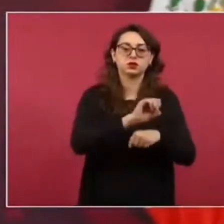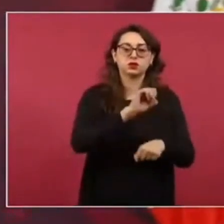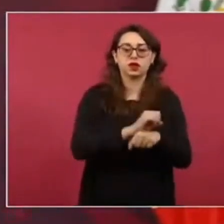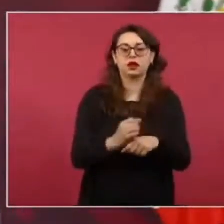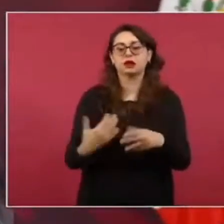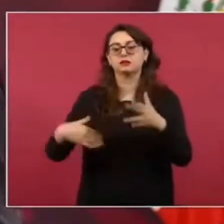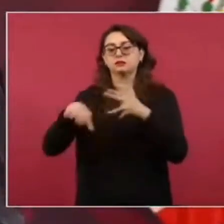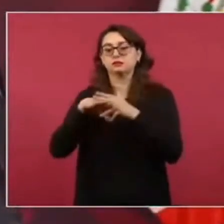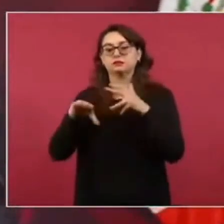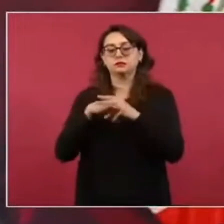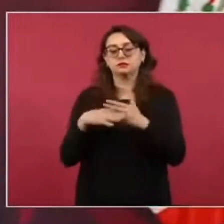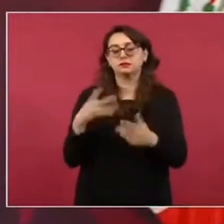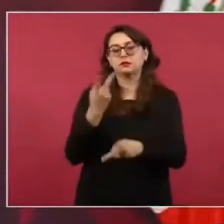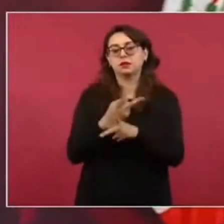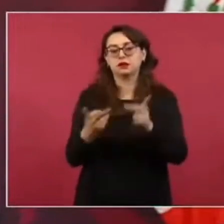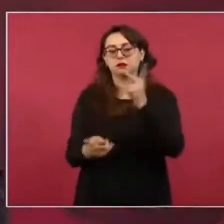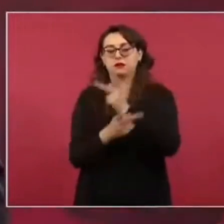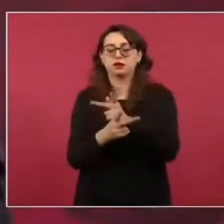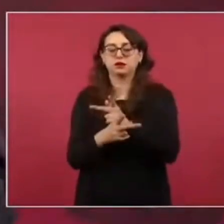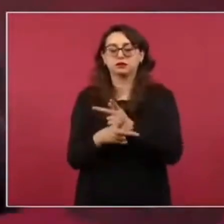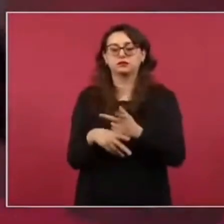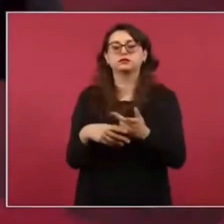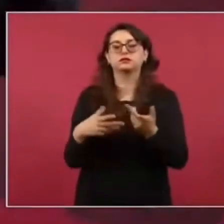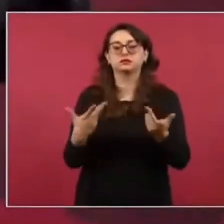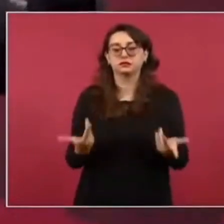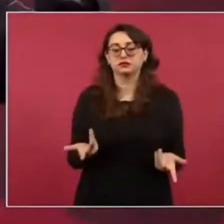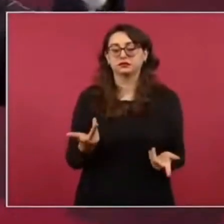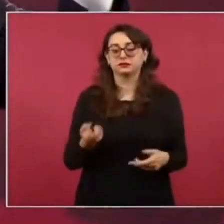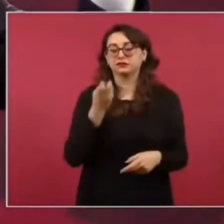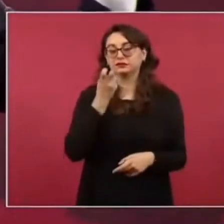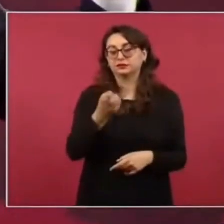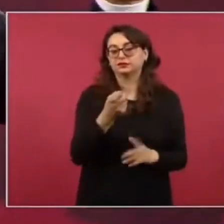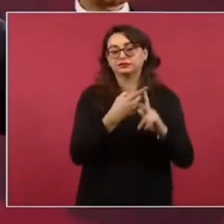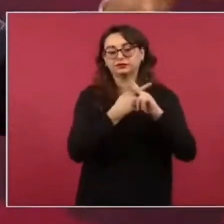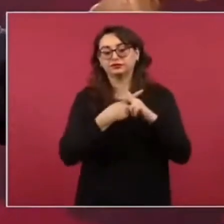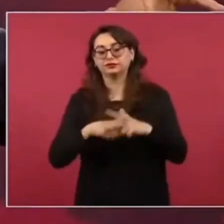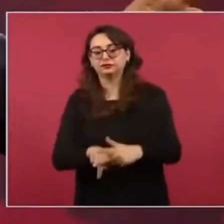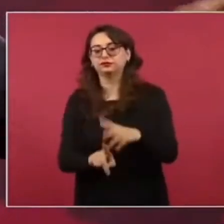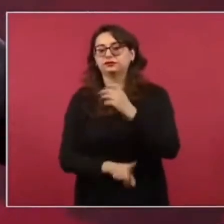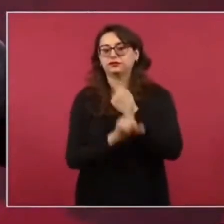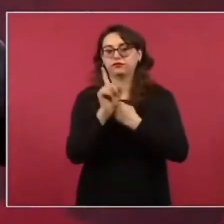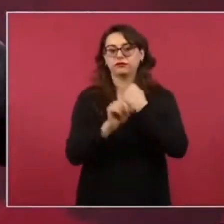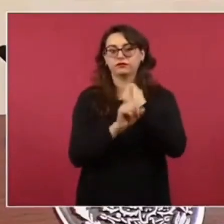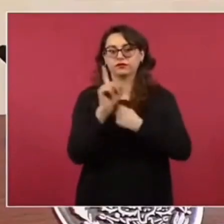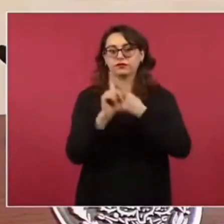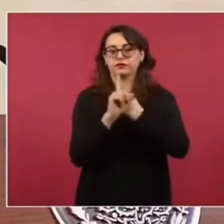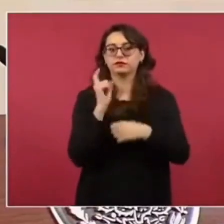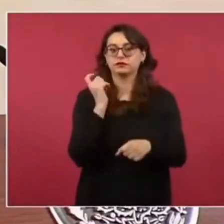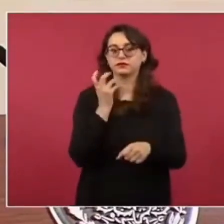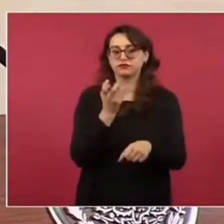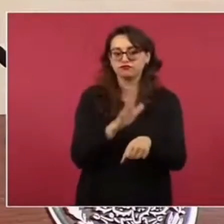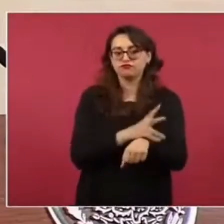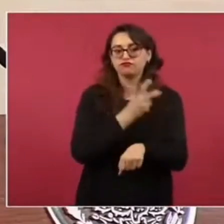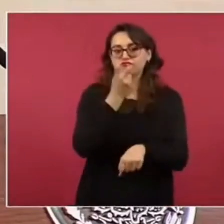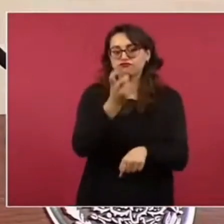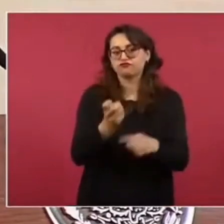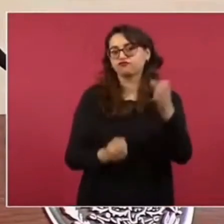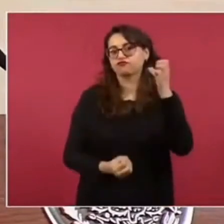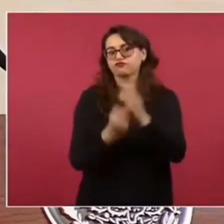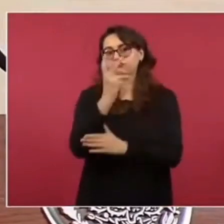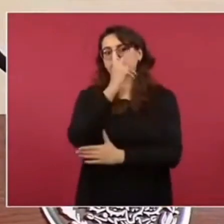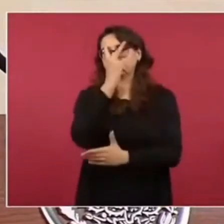las preparatorias, porque es donde se va a aplicar este